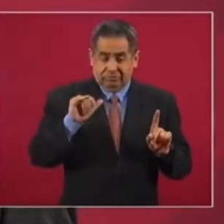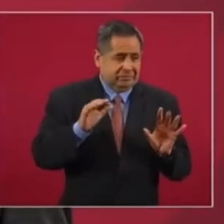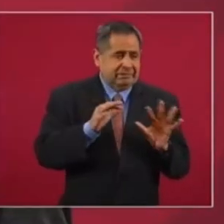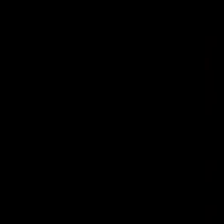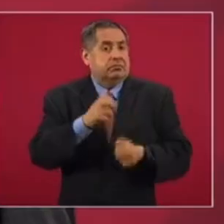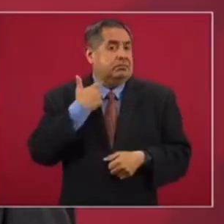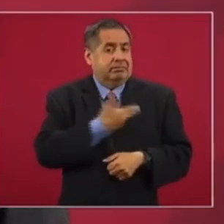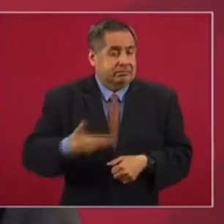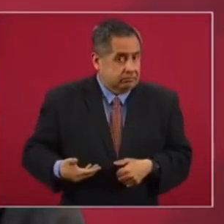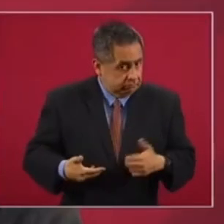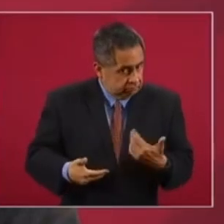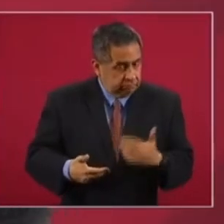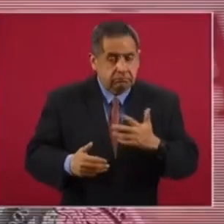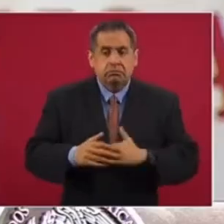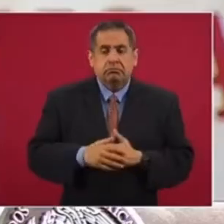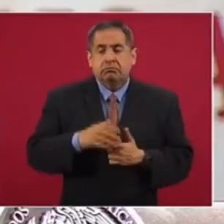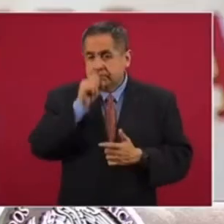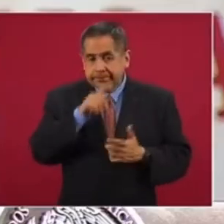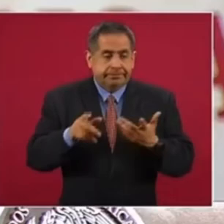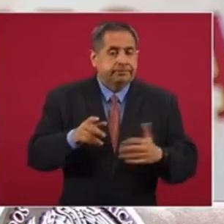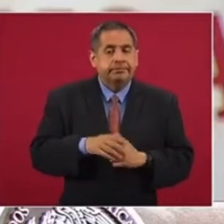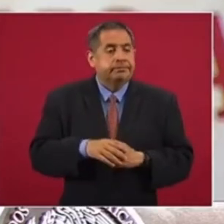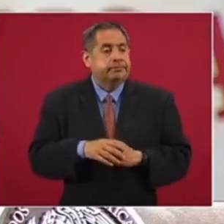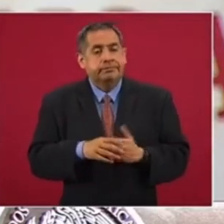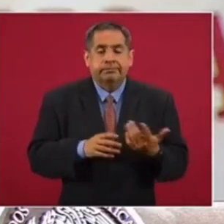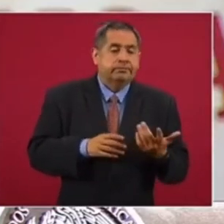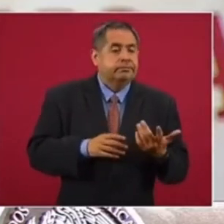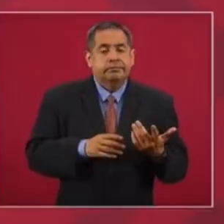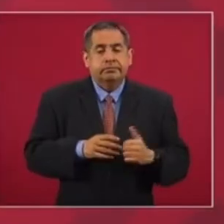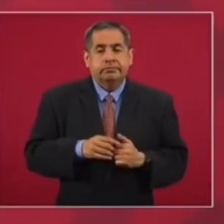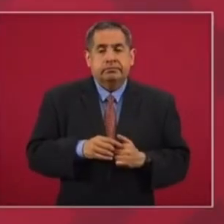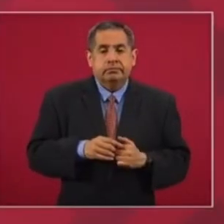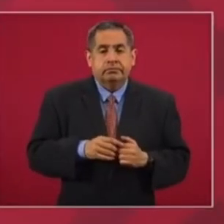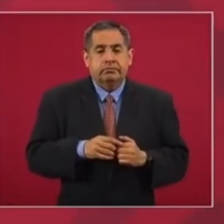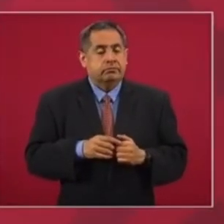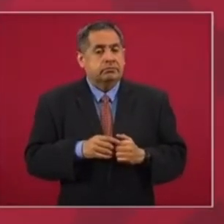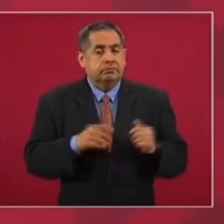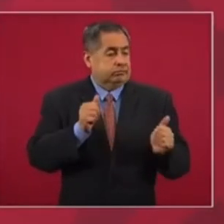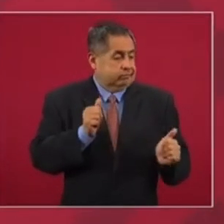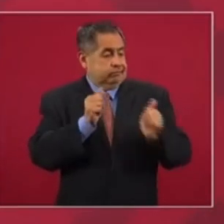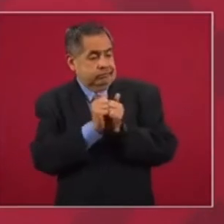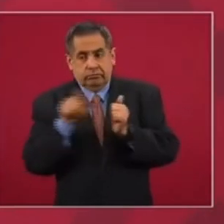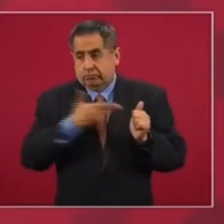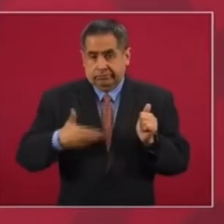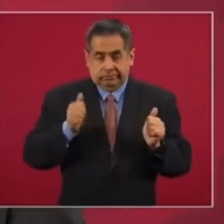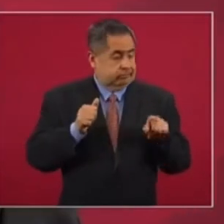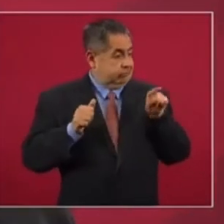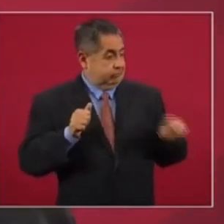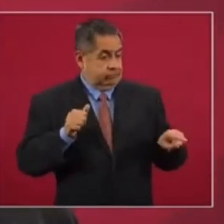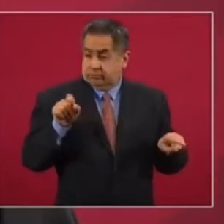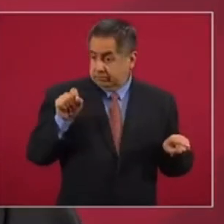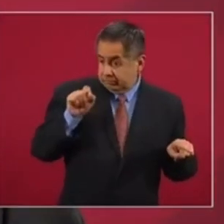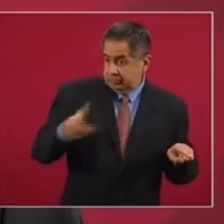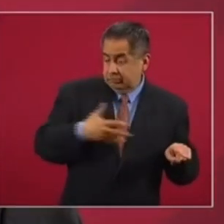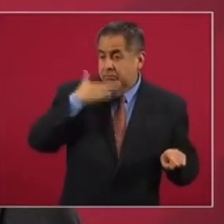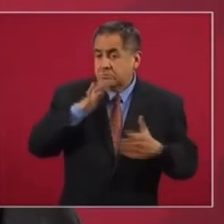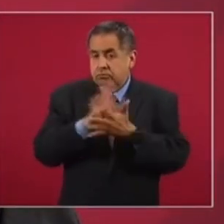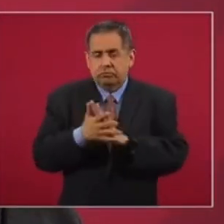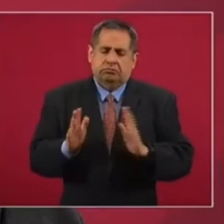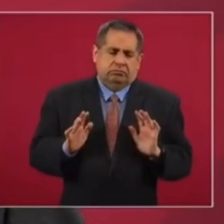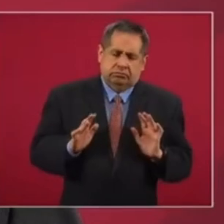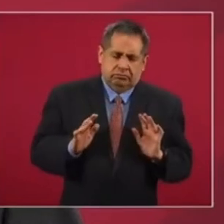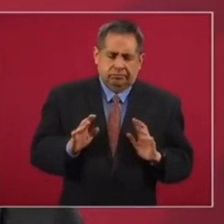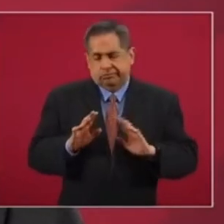presidente, también no se puede decir que si era cercano al presidente, pues el presidente es cómplice,